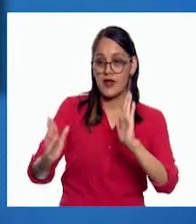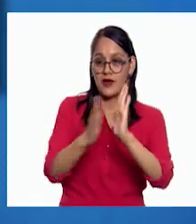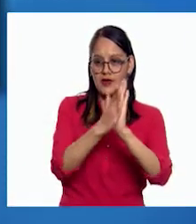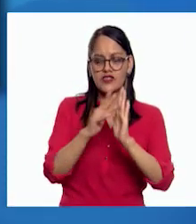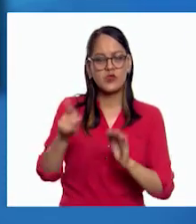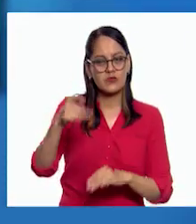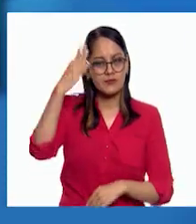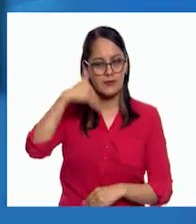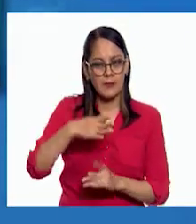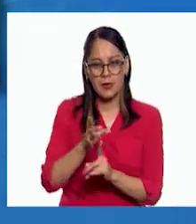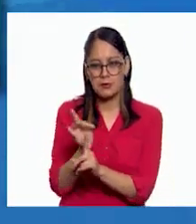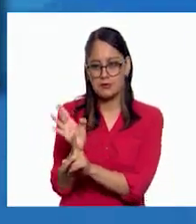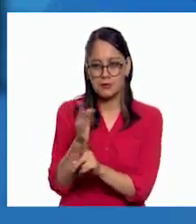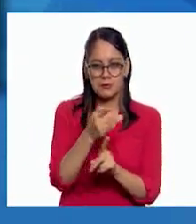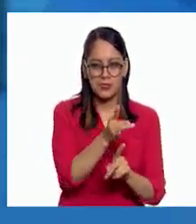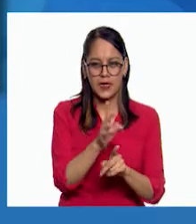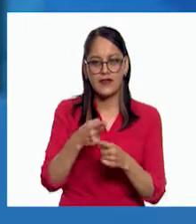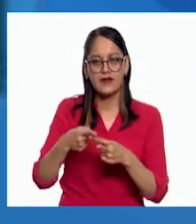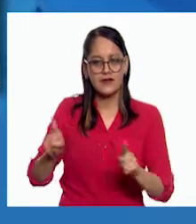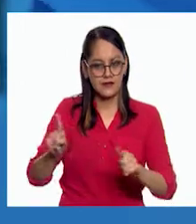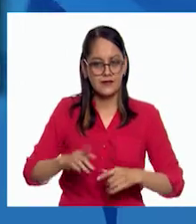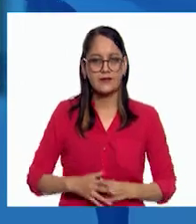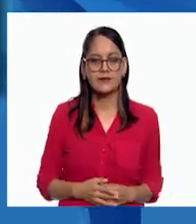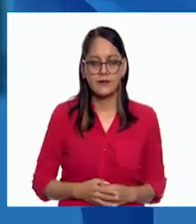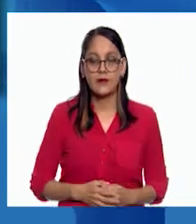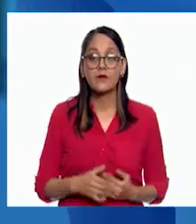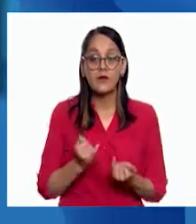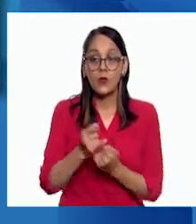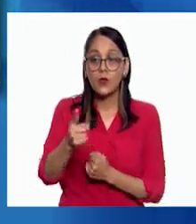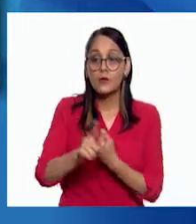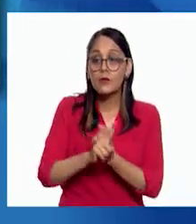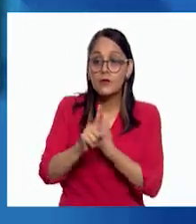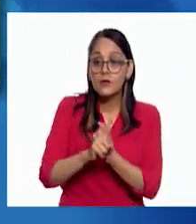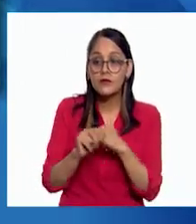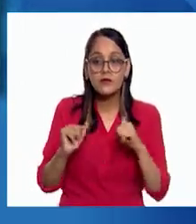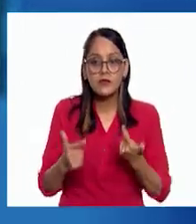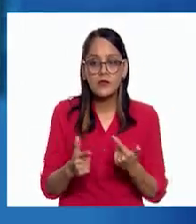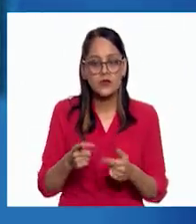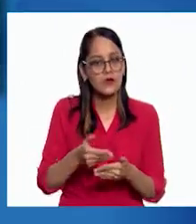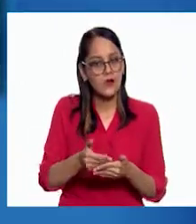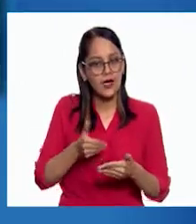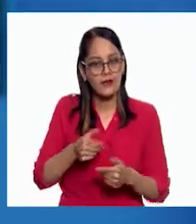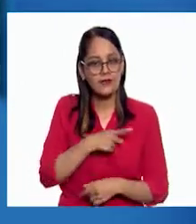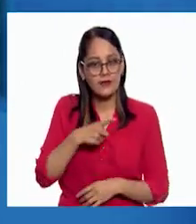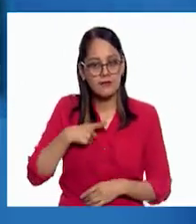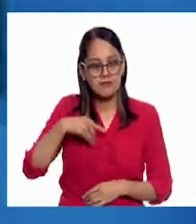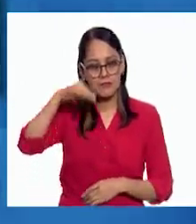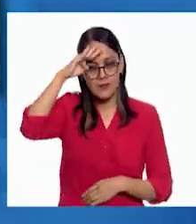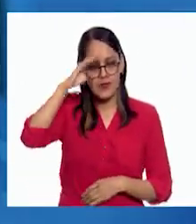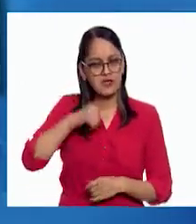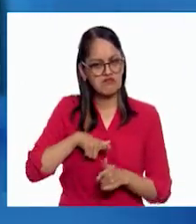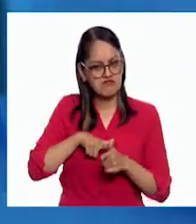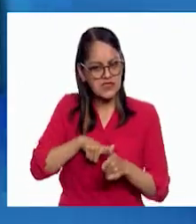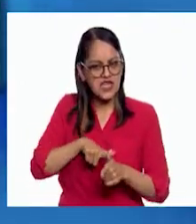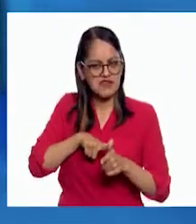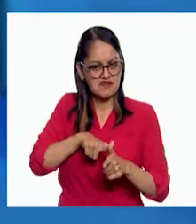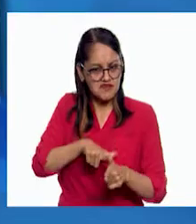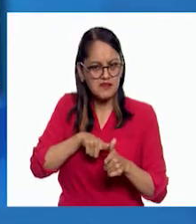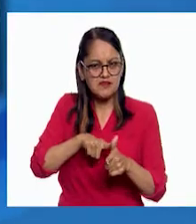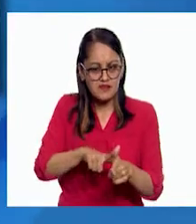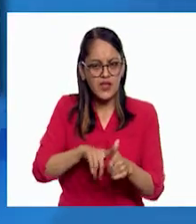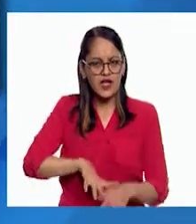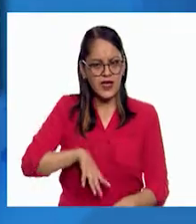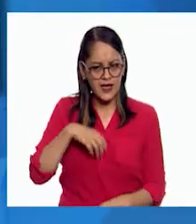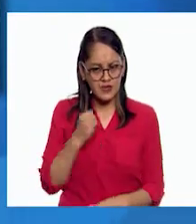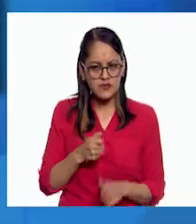tirarlo en otra dirección de la portería. Para resolver cualquier problema, siempre hay que recurrir a la perseverancia. ¿Qué es un esfuerzo